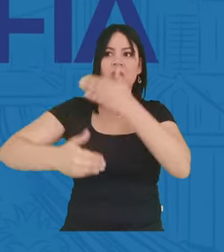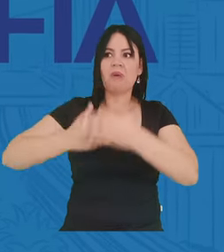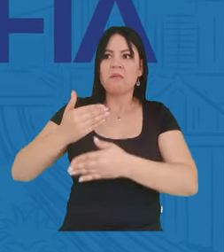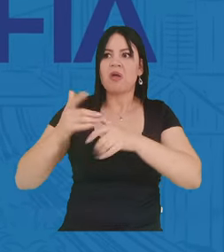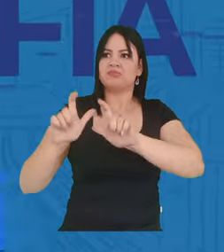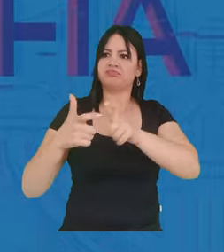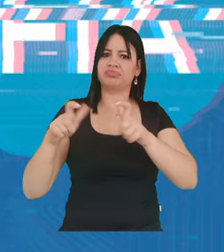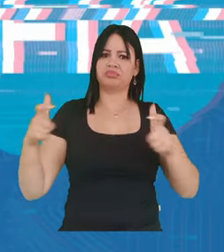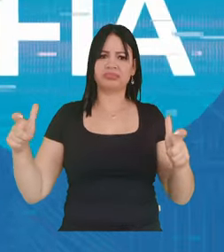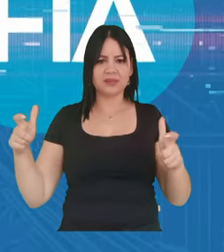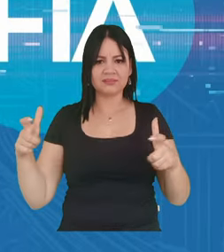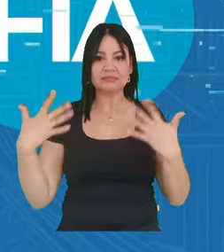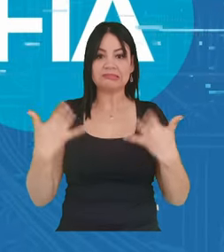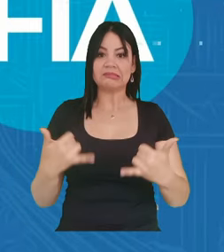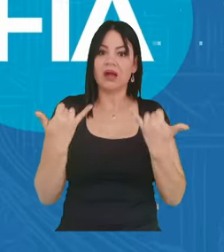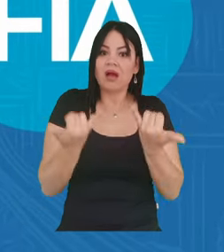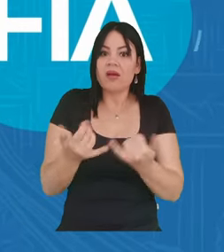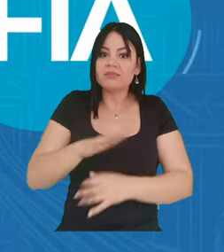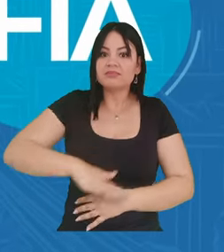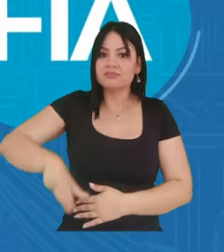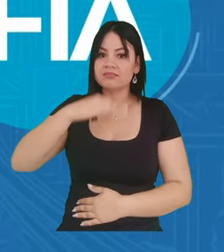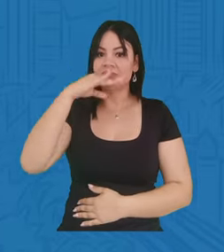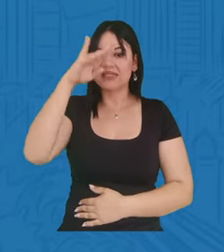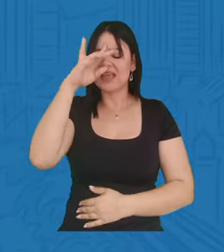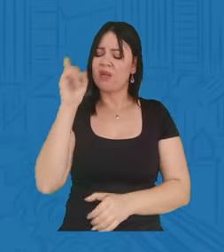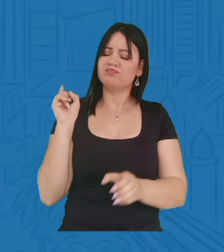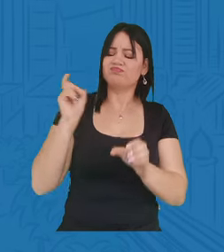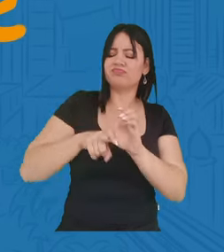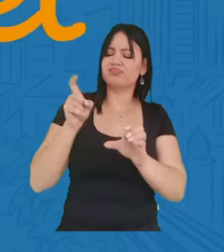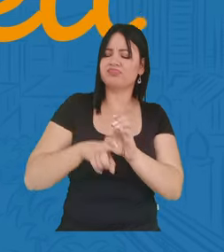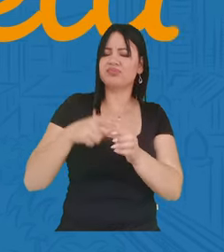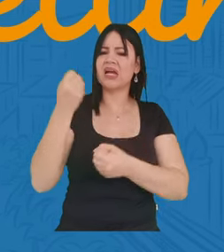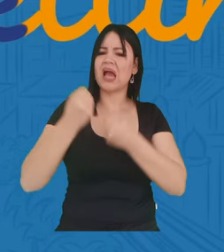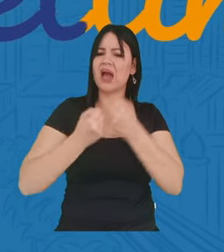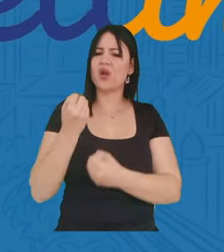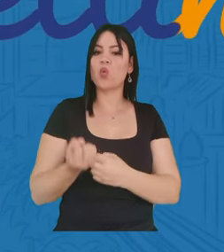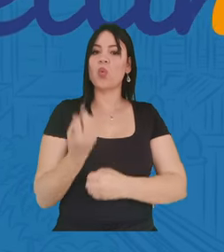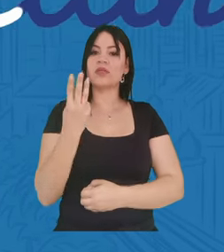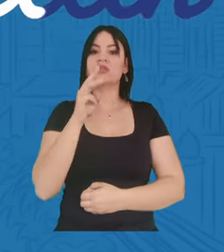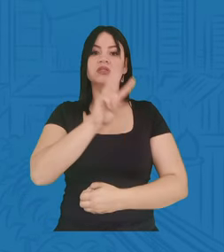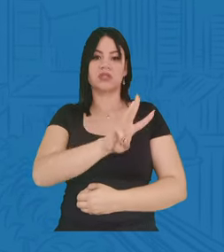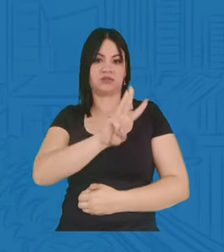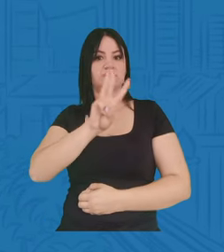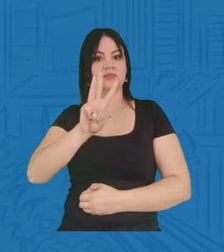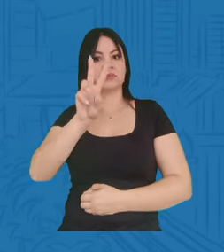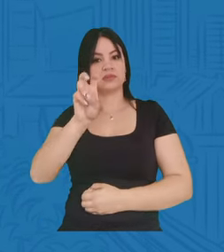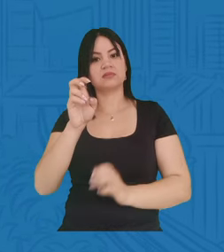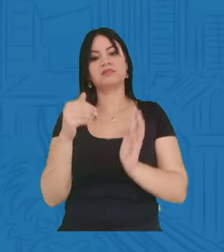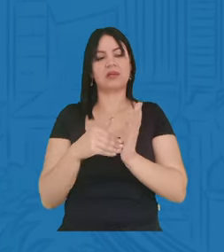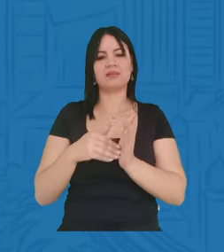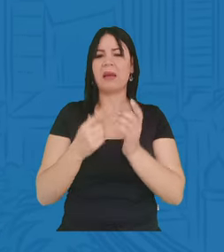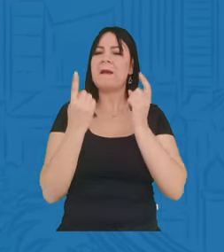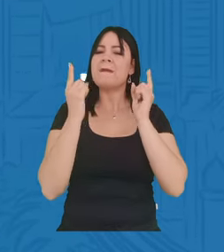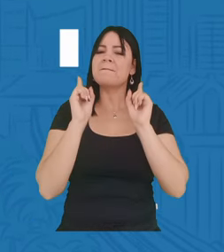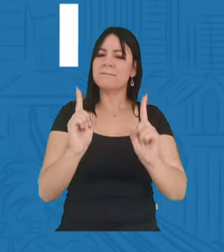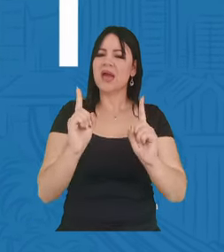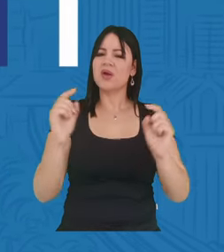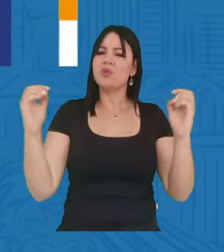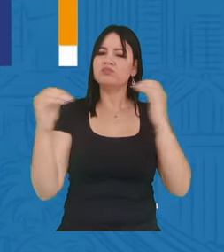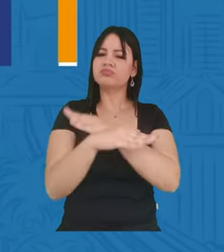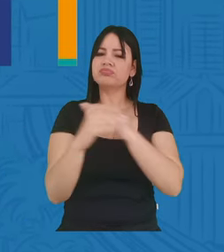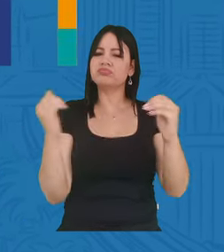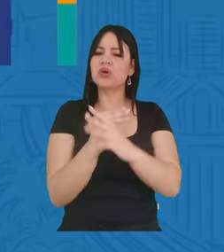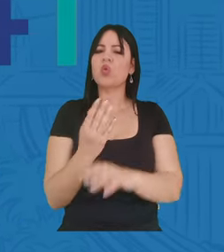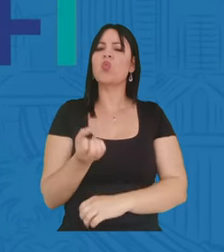desproporcionada y hoy Medellín tiene matriculados alrededor de 337 mil vehículos pero por nuestras vías están transitando aproximadamente